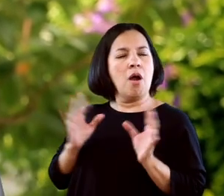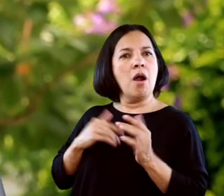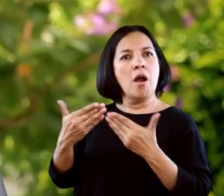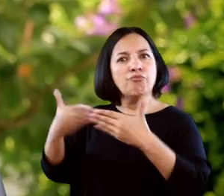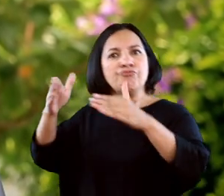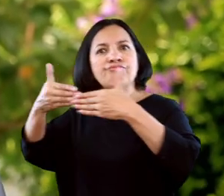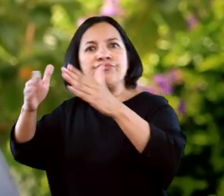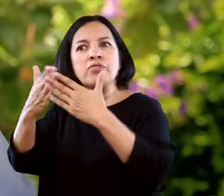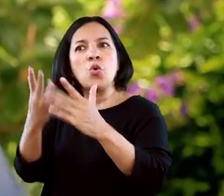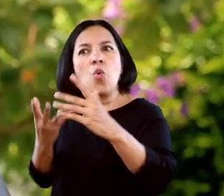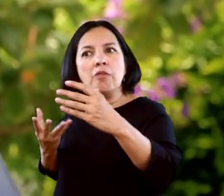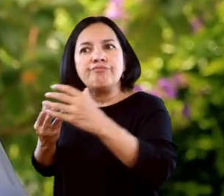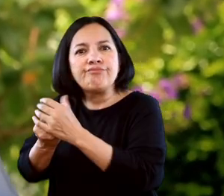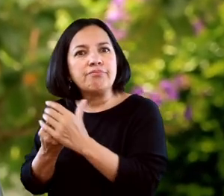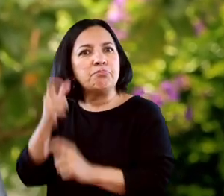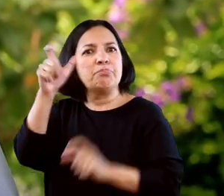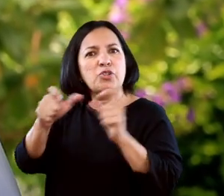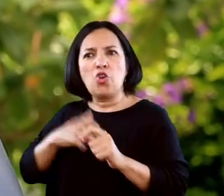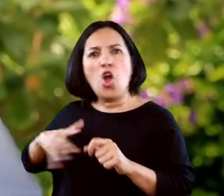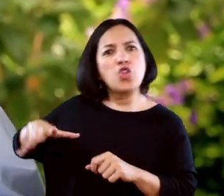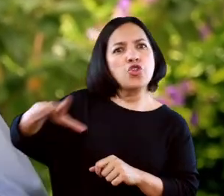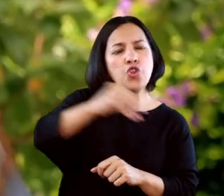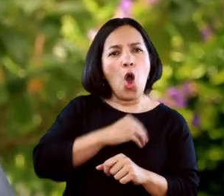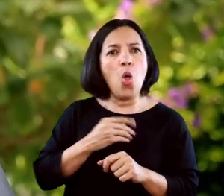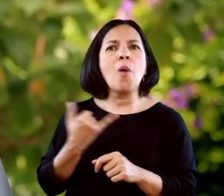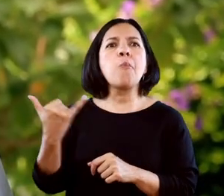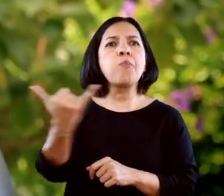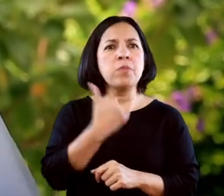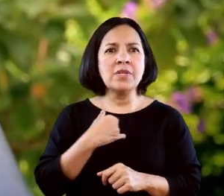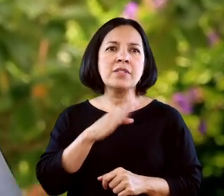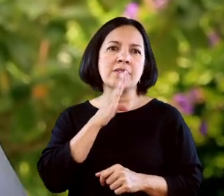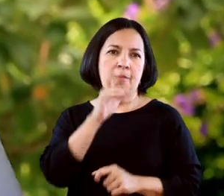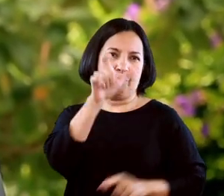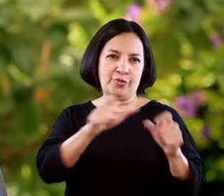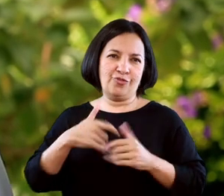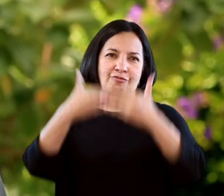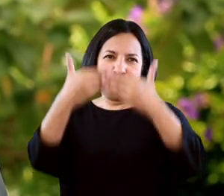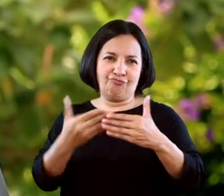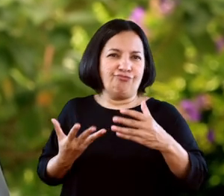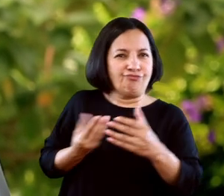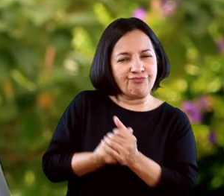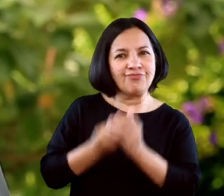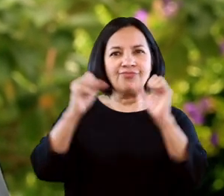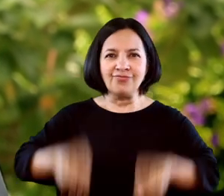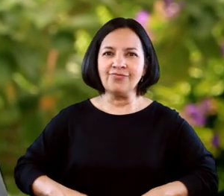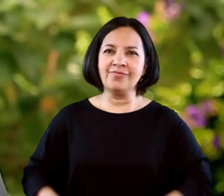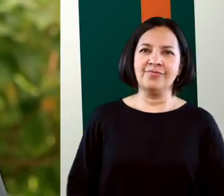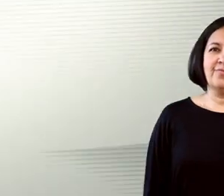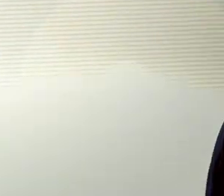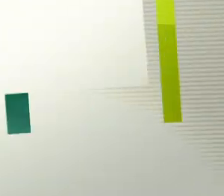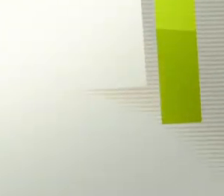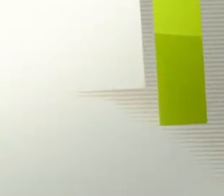se den la oportunidad de abrir ese espacio para todas las personas, incluyendo las personas con discapacidad.